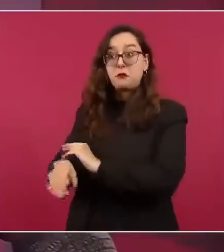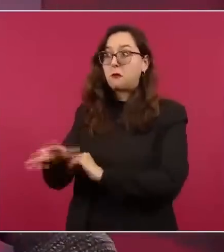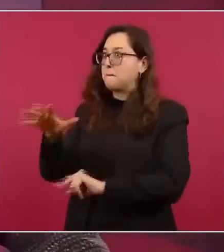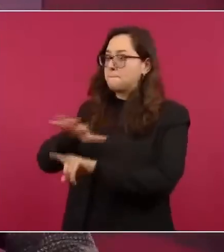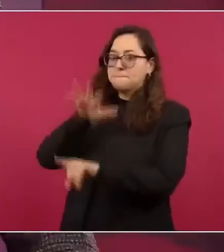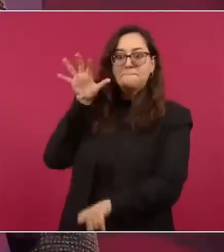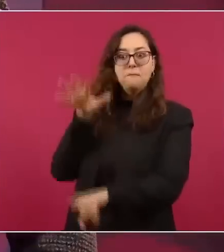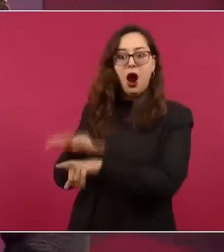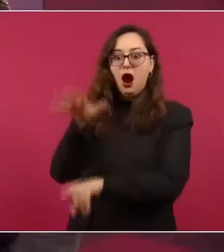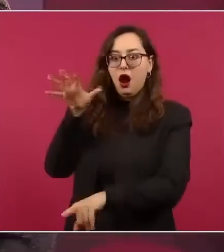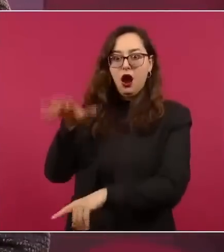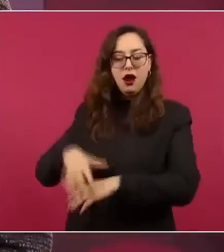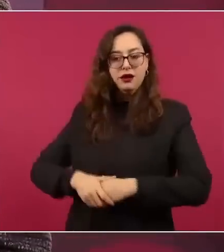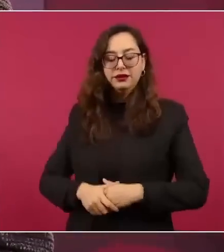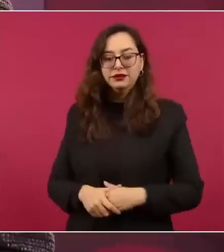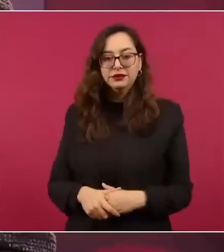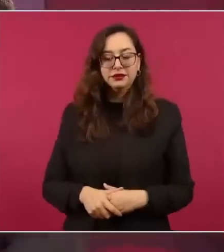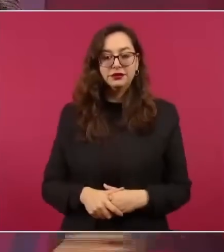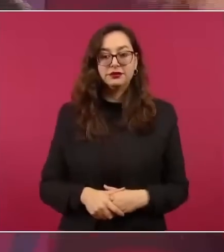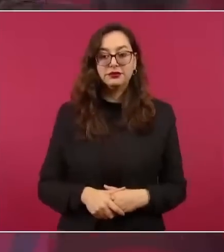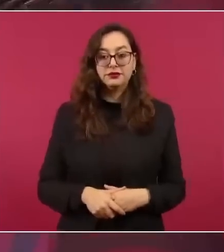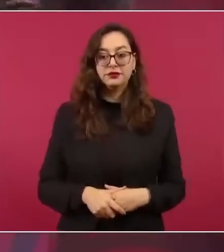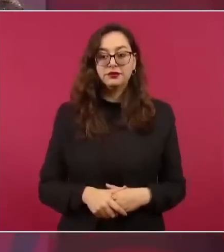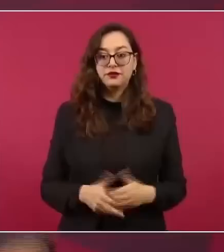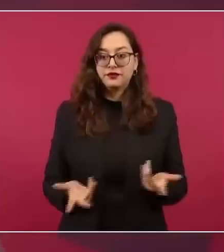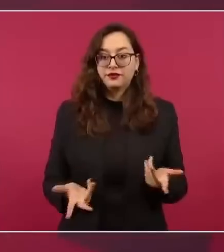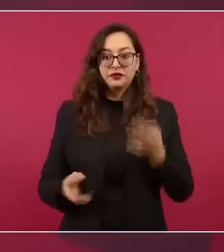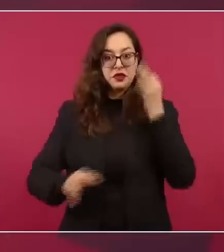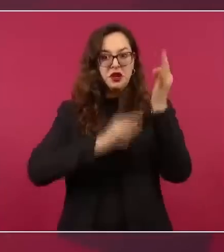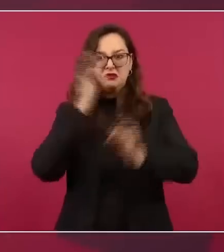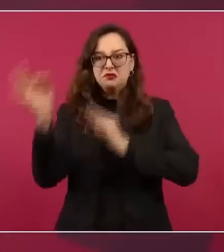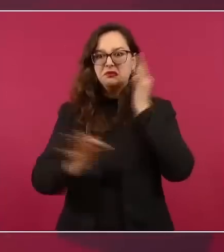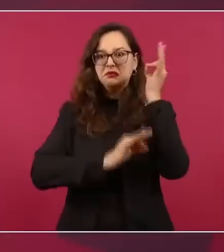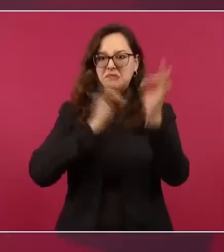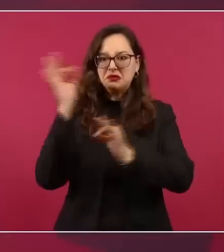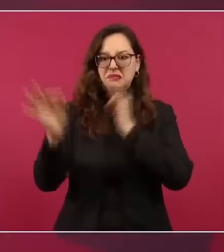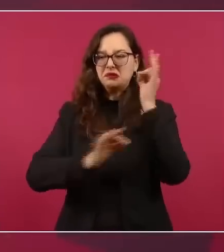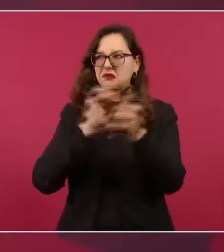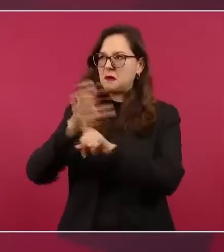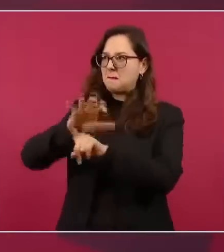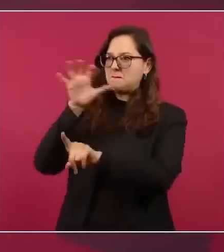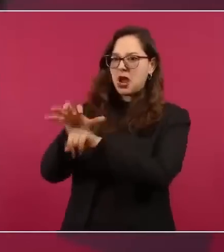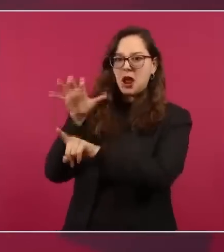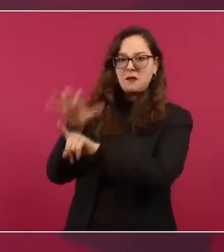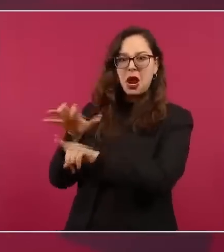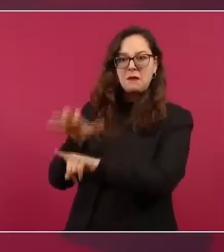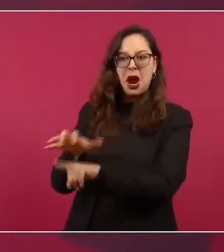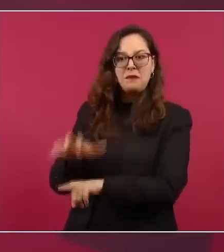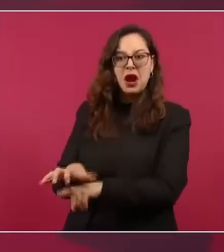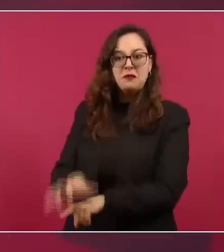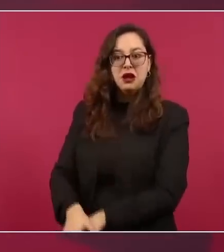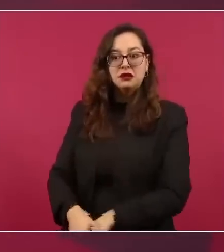con los medios. Lo de aquí, pero